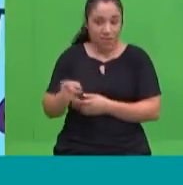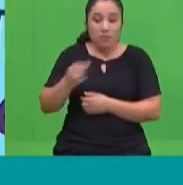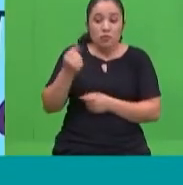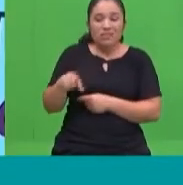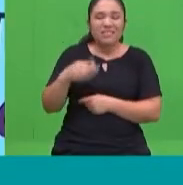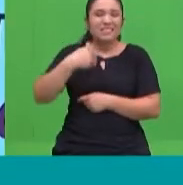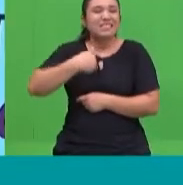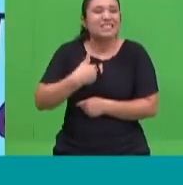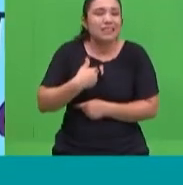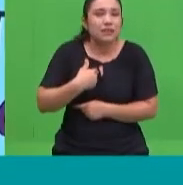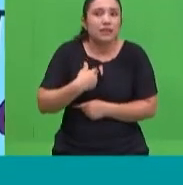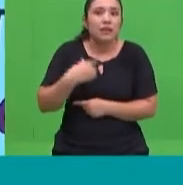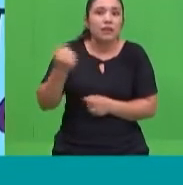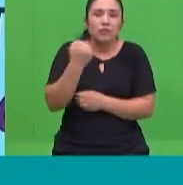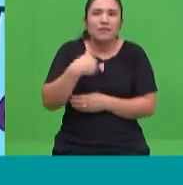proceso de validación.